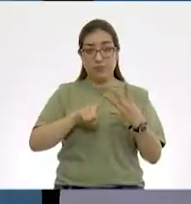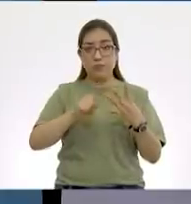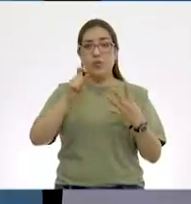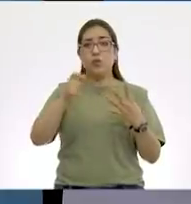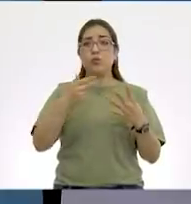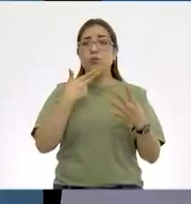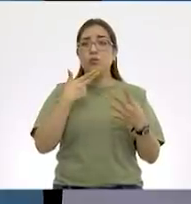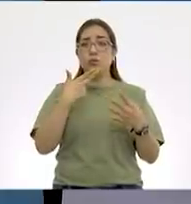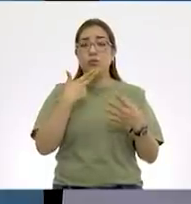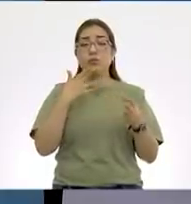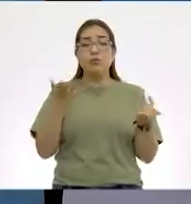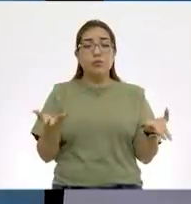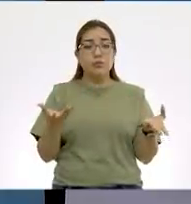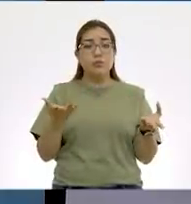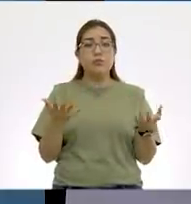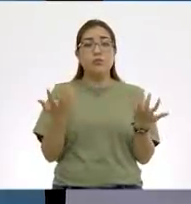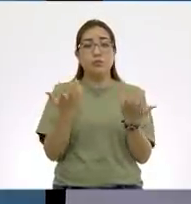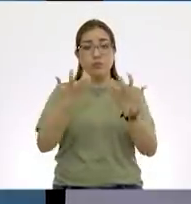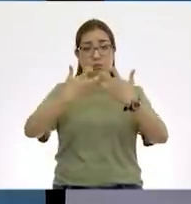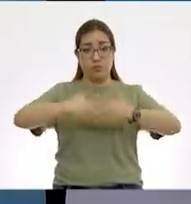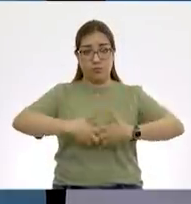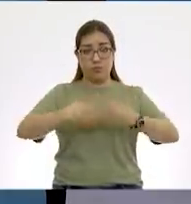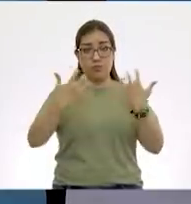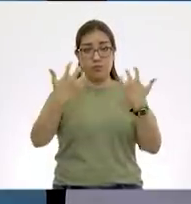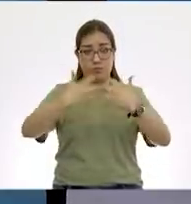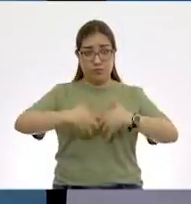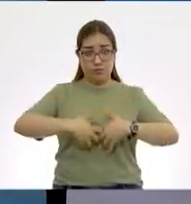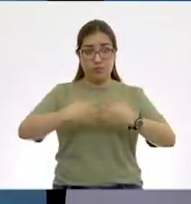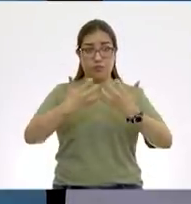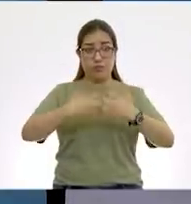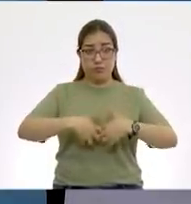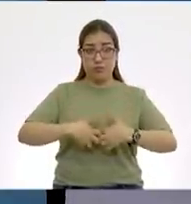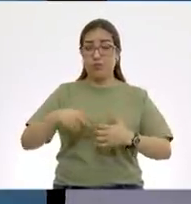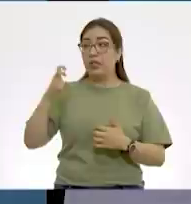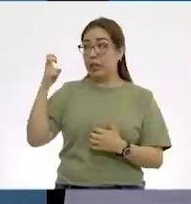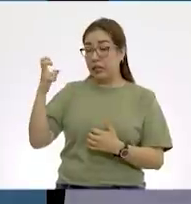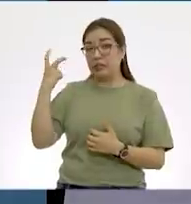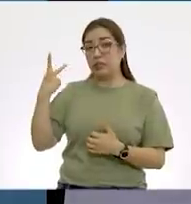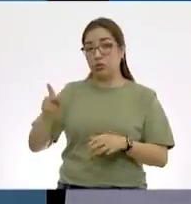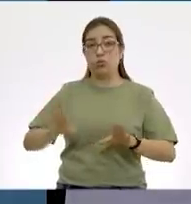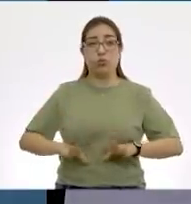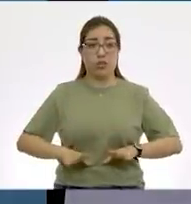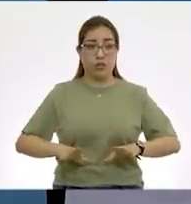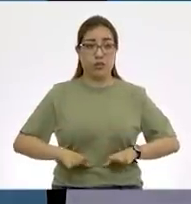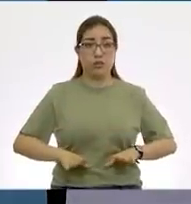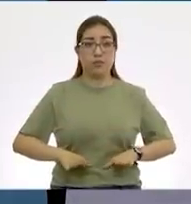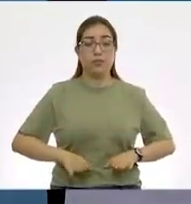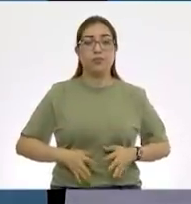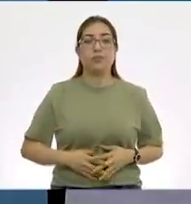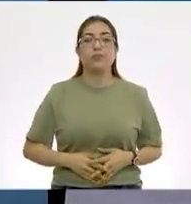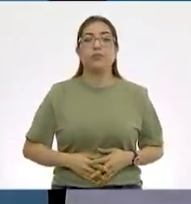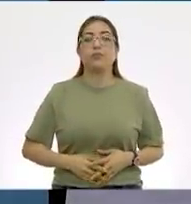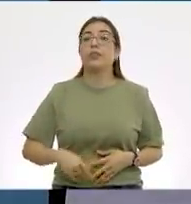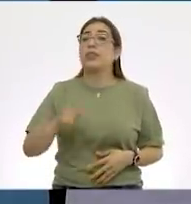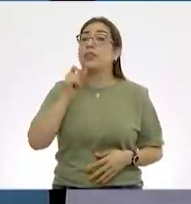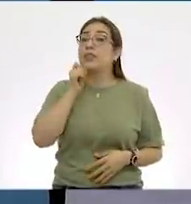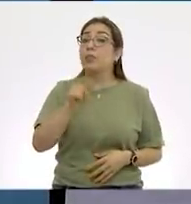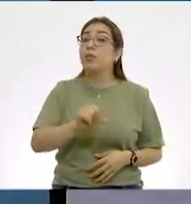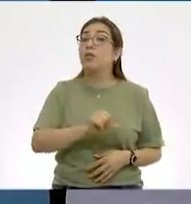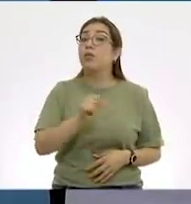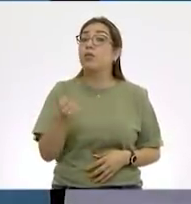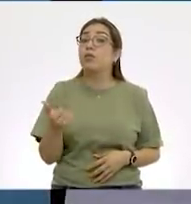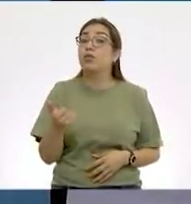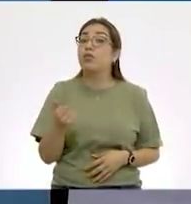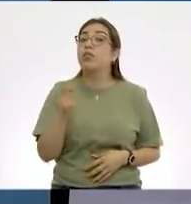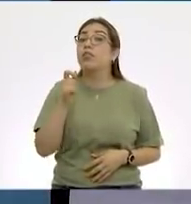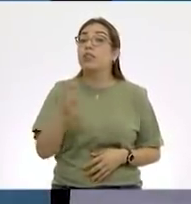mecánico, perdón por la repetición, pero estas son las características principales. Y además, una muy importante es que es